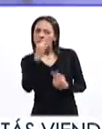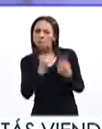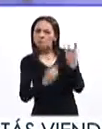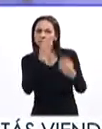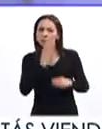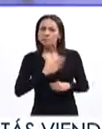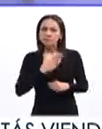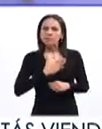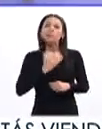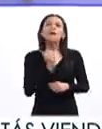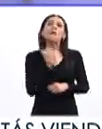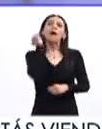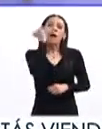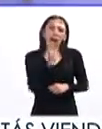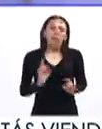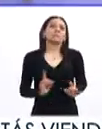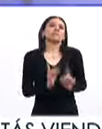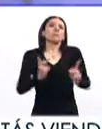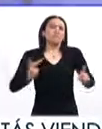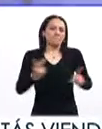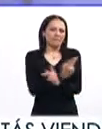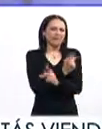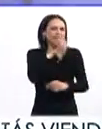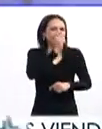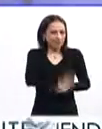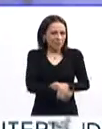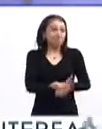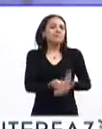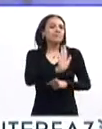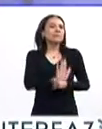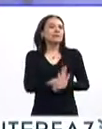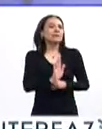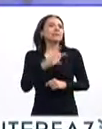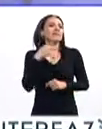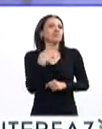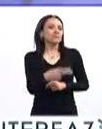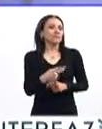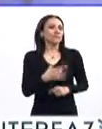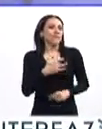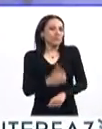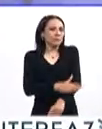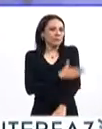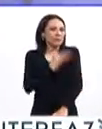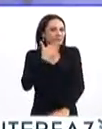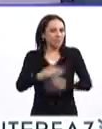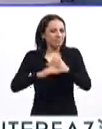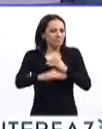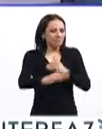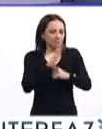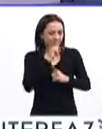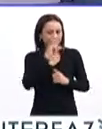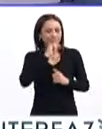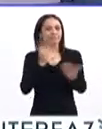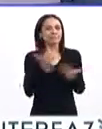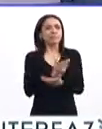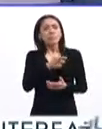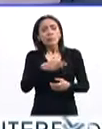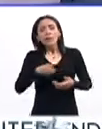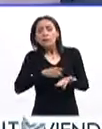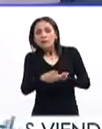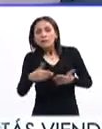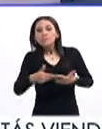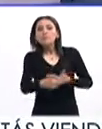de algún tipo de trastorno que no permite llevar una buena estabilidad emocional. Perfecto, ¿nos puede recordar rápidamente la dirección del hospital?